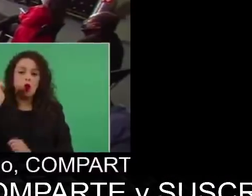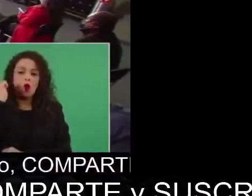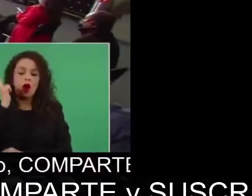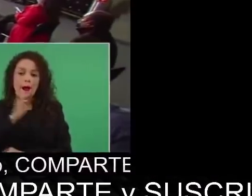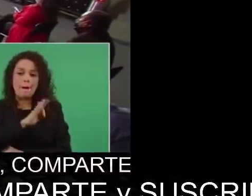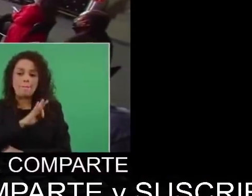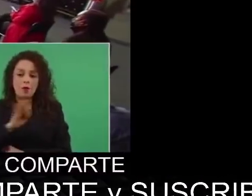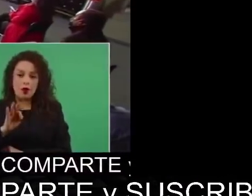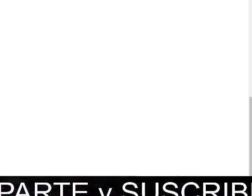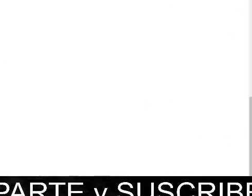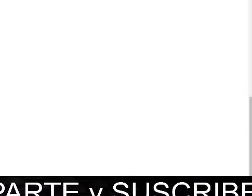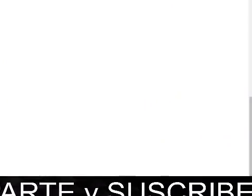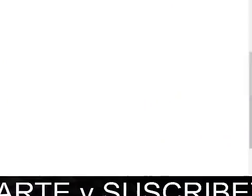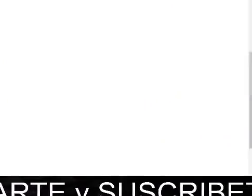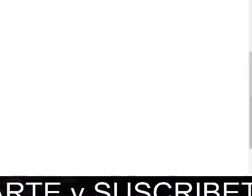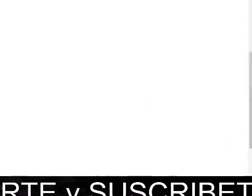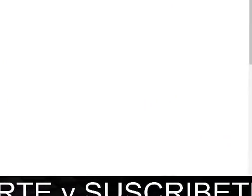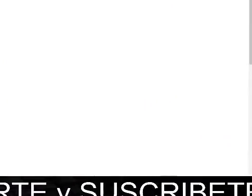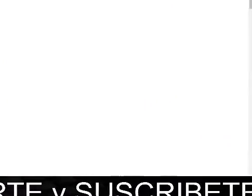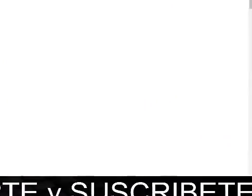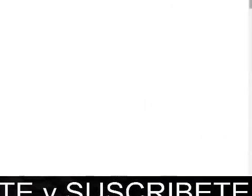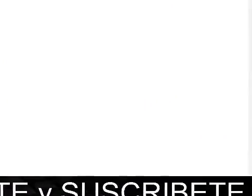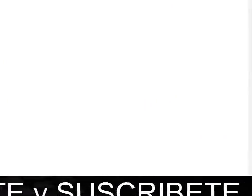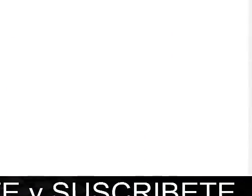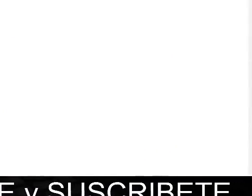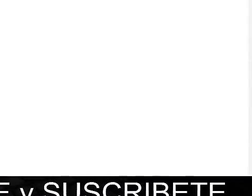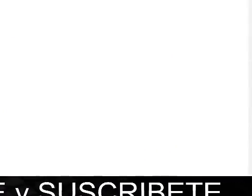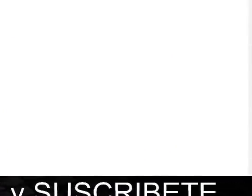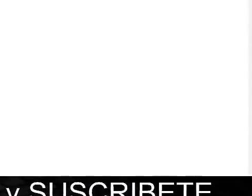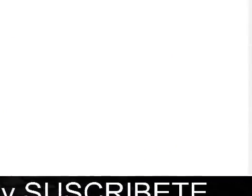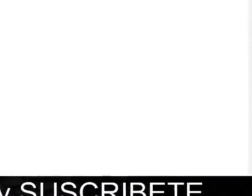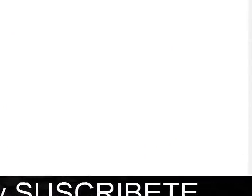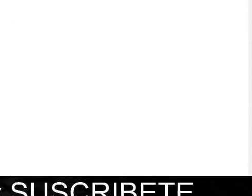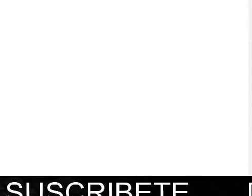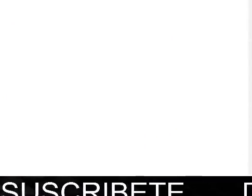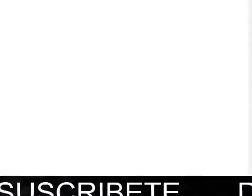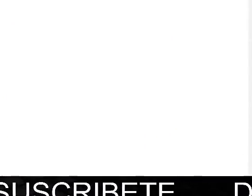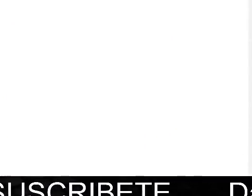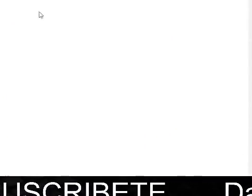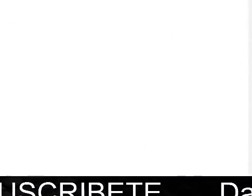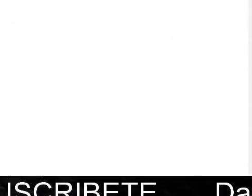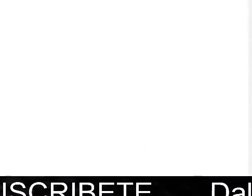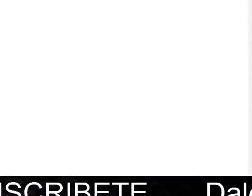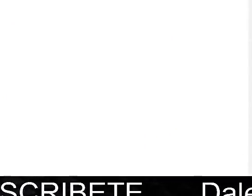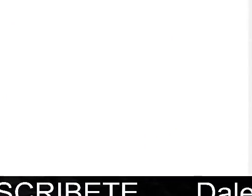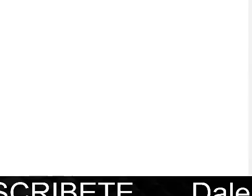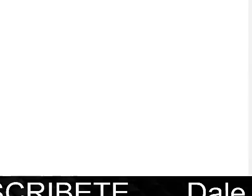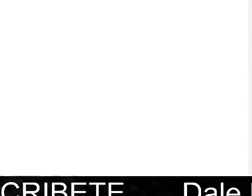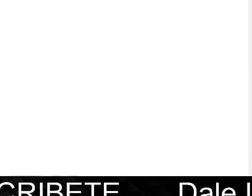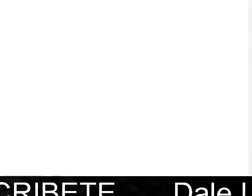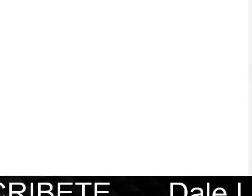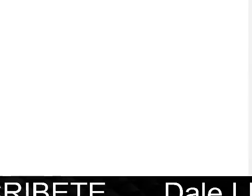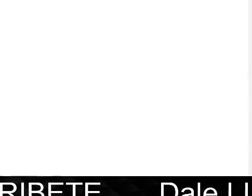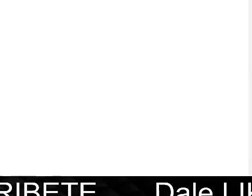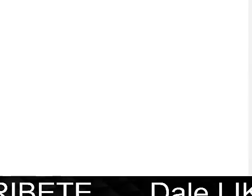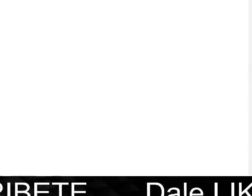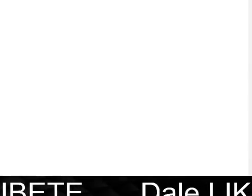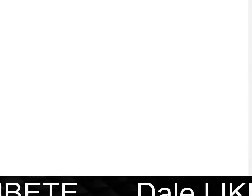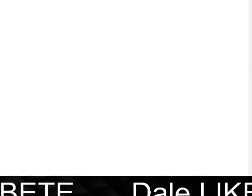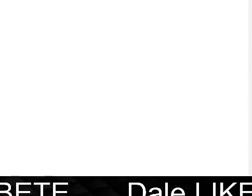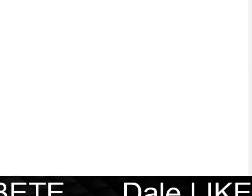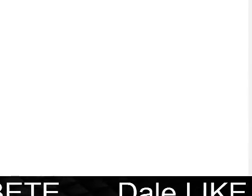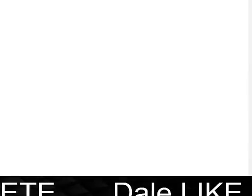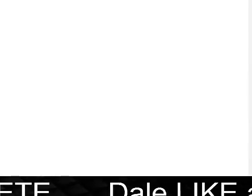que se corrompa, y pues bueno, aquí ya empiezan los medios de comunicación, no, la reforma eléctrica, Guardia Nacional, las iniciativas del